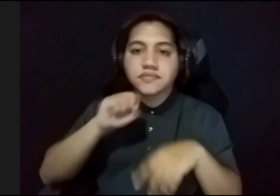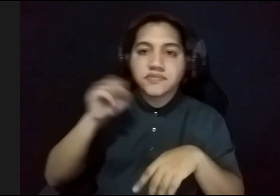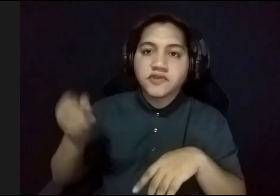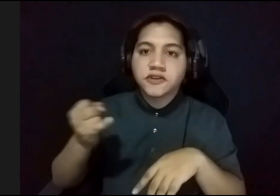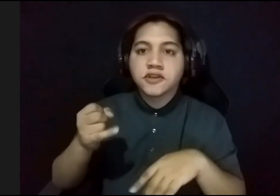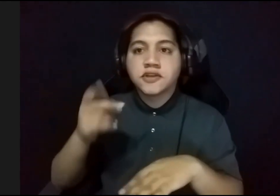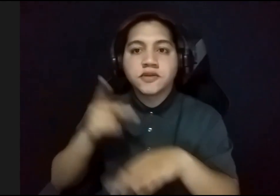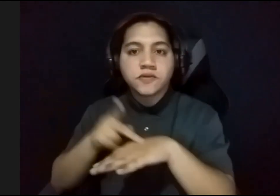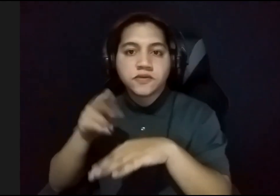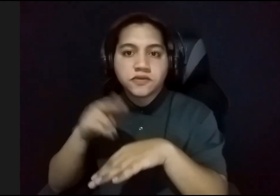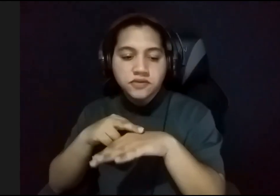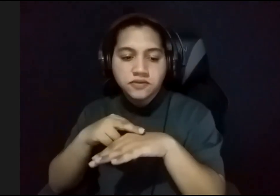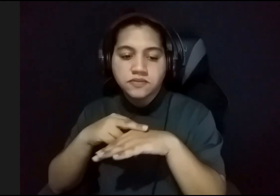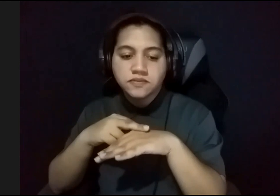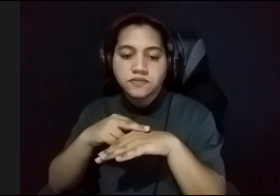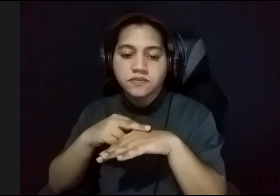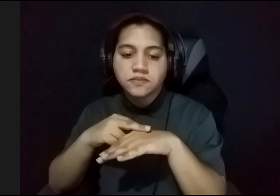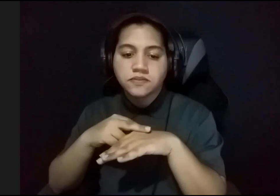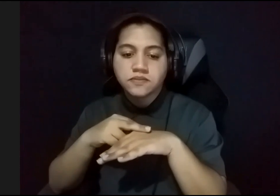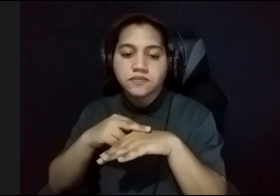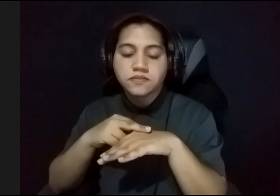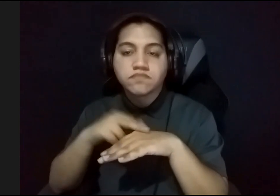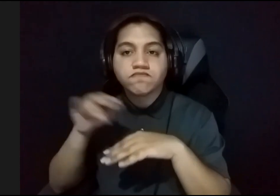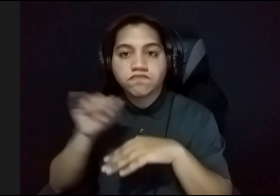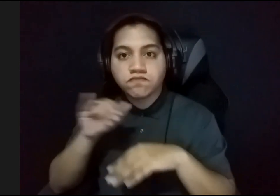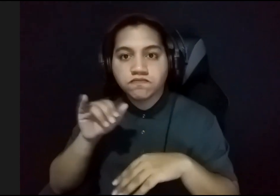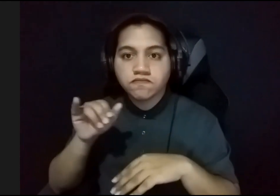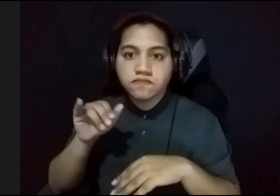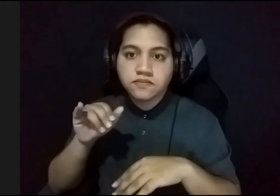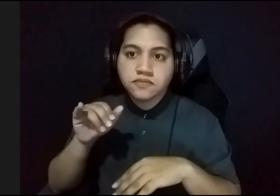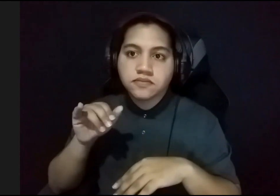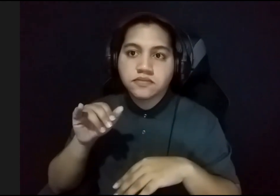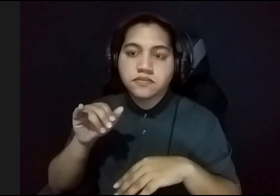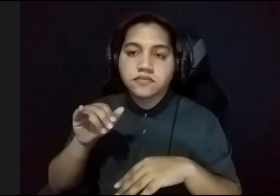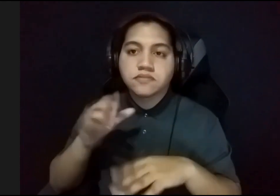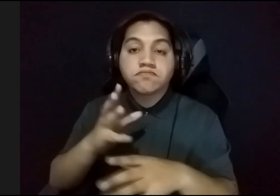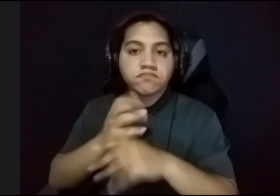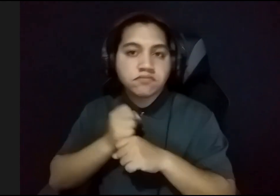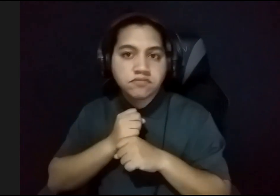Puerto Rico. También él fue, recibió la